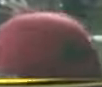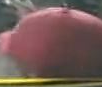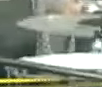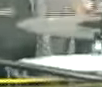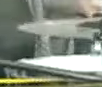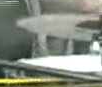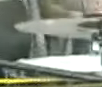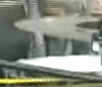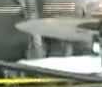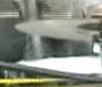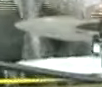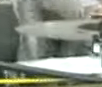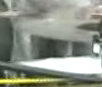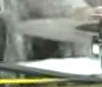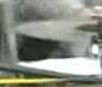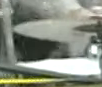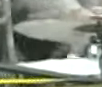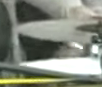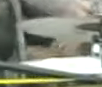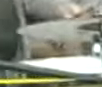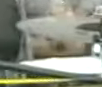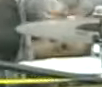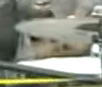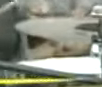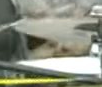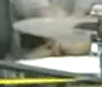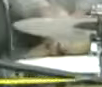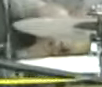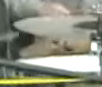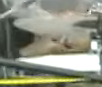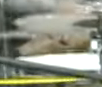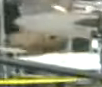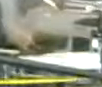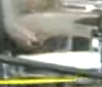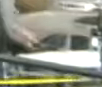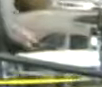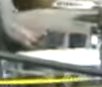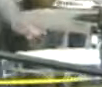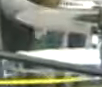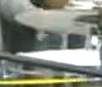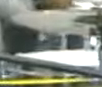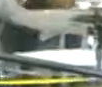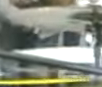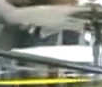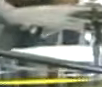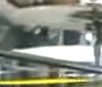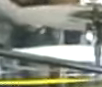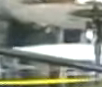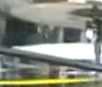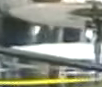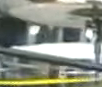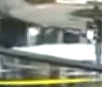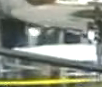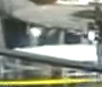cada cosa Que pedía Yo te entregaba El corazón